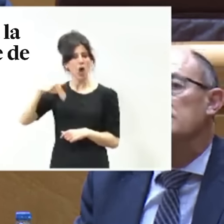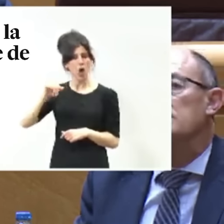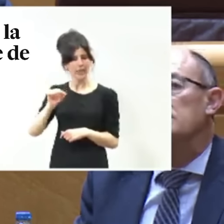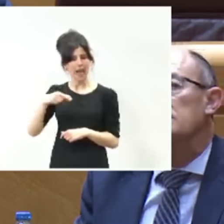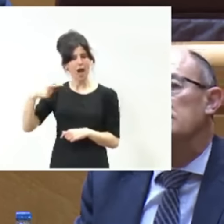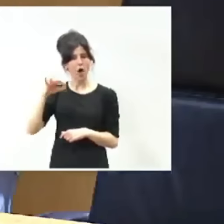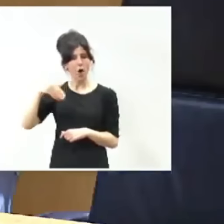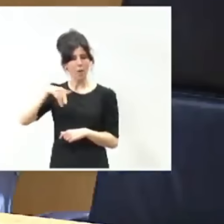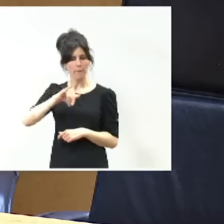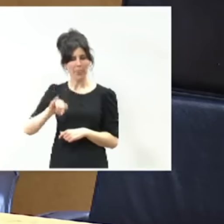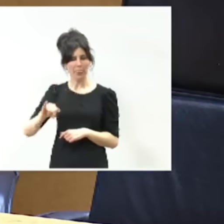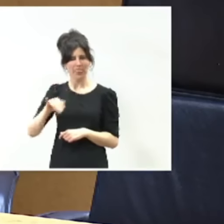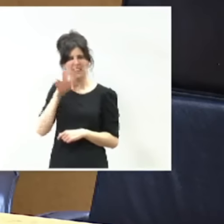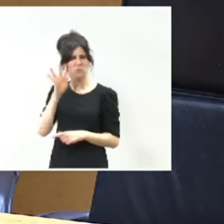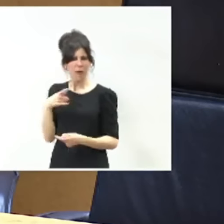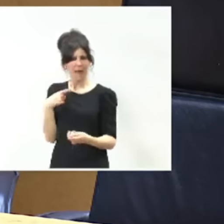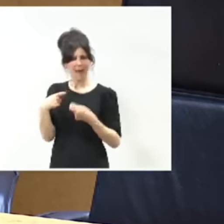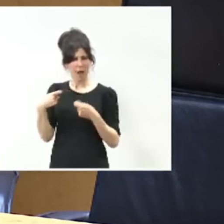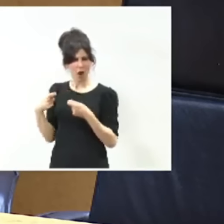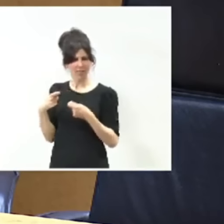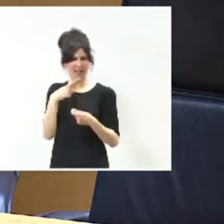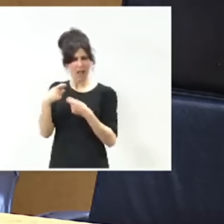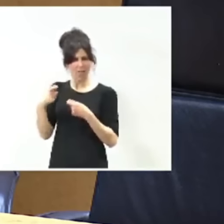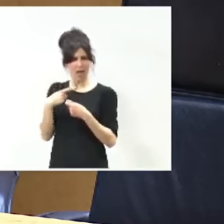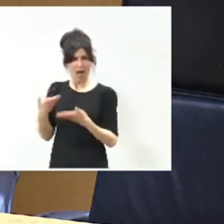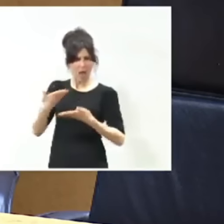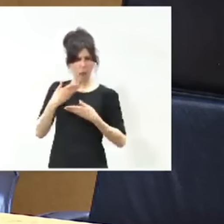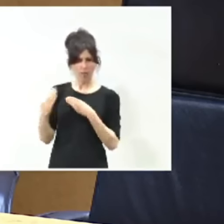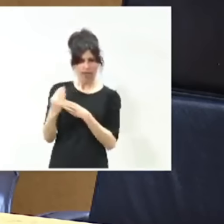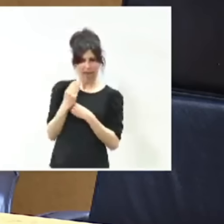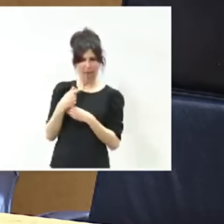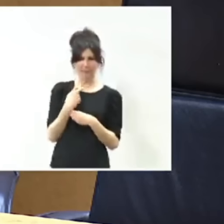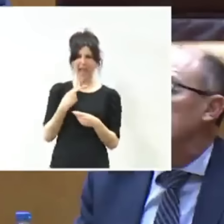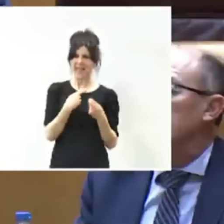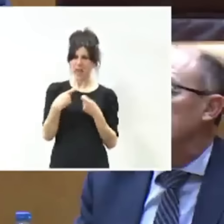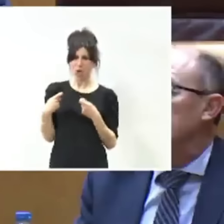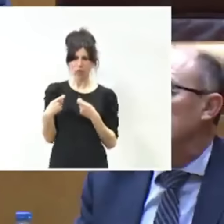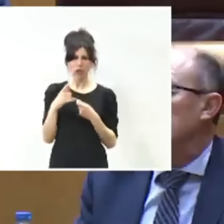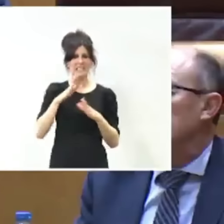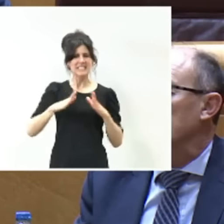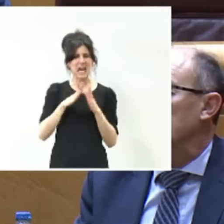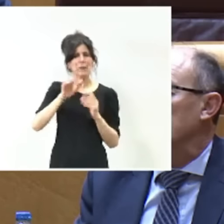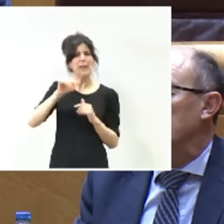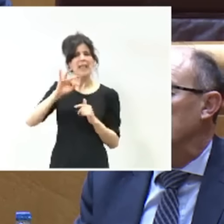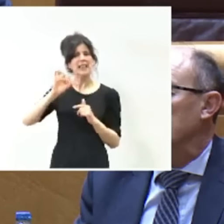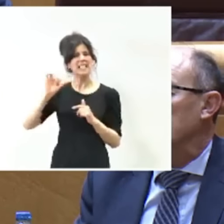Begoña Gómez negociando ayudas para sus negocios en San Petersburgo? ¿Qué hacía la señora